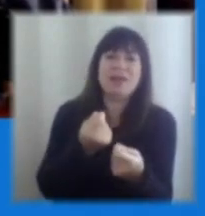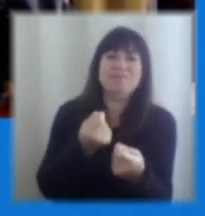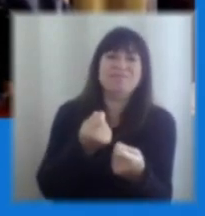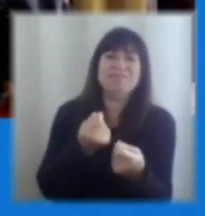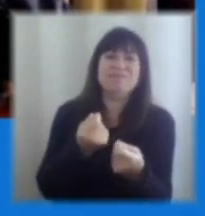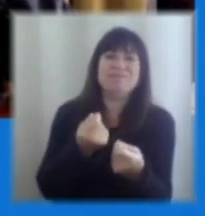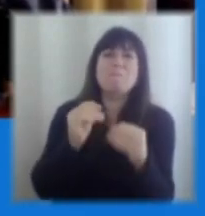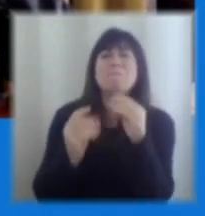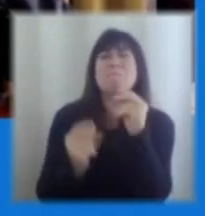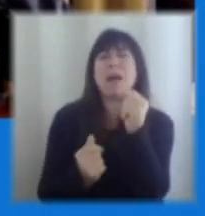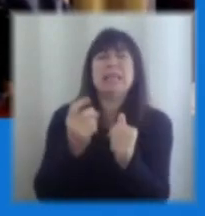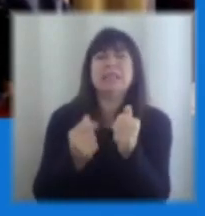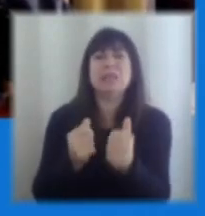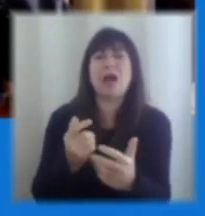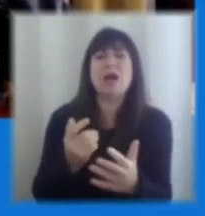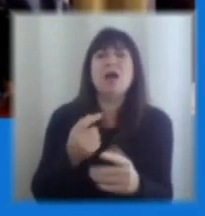entonces,